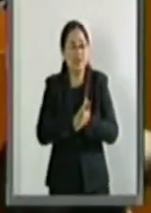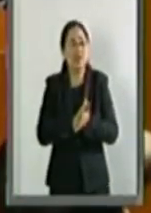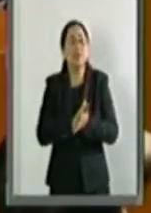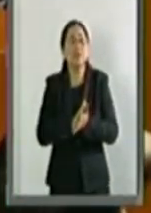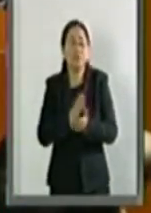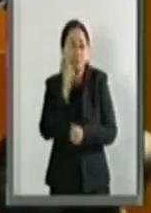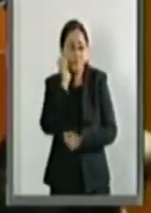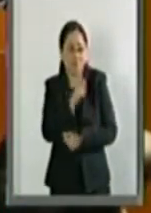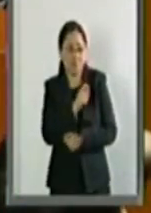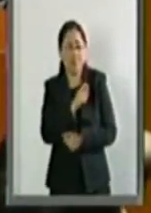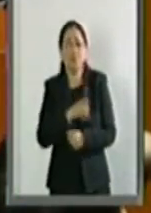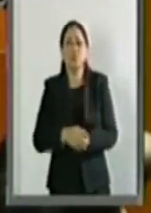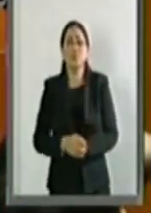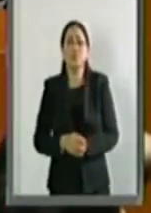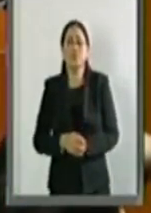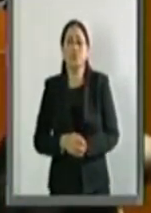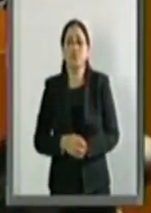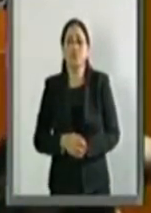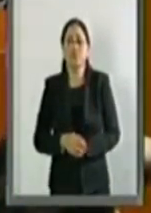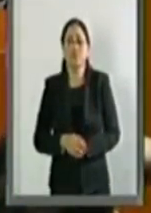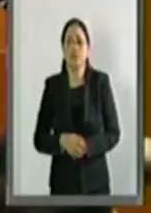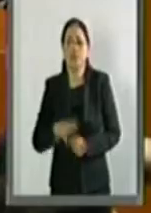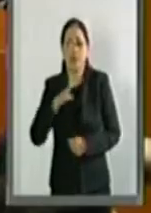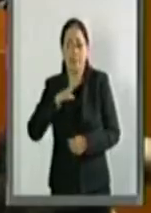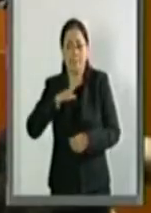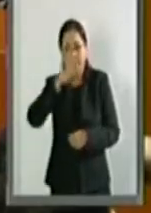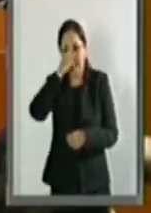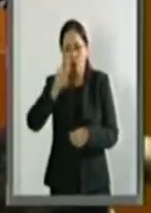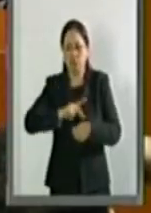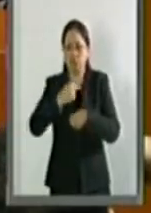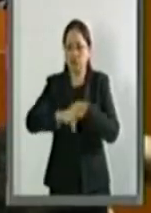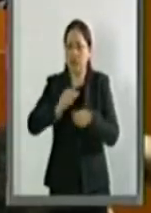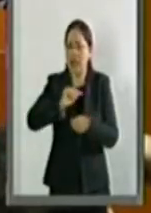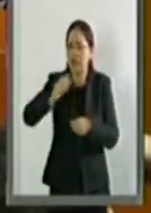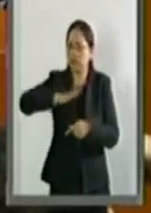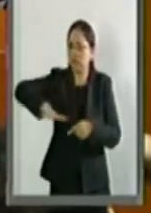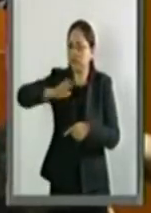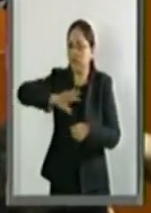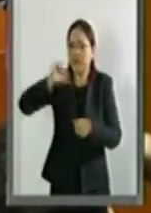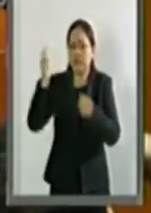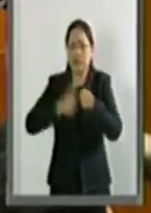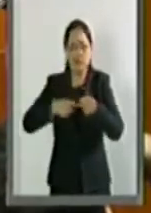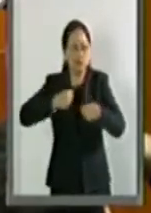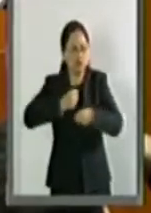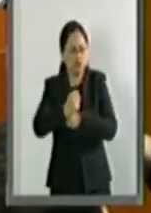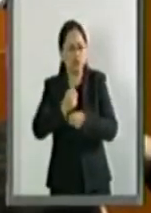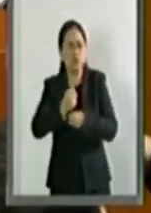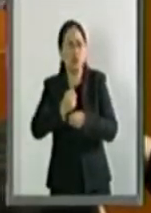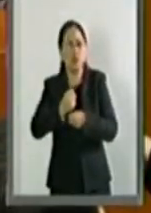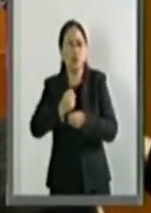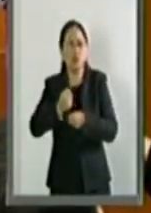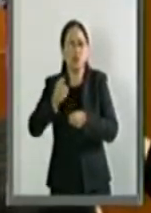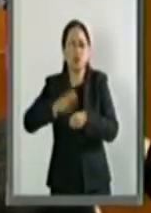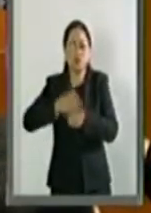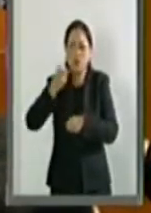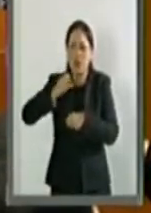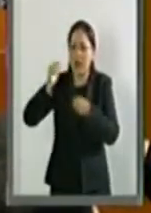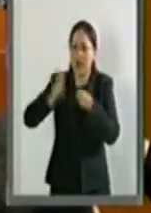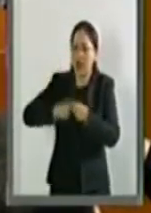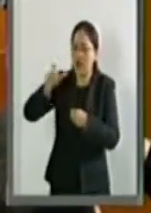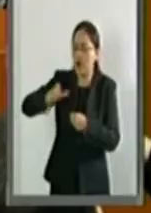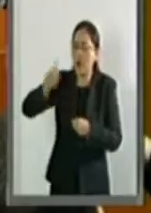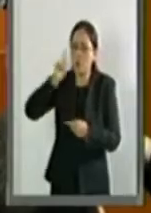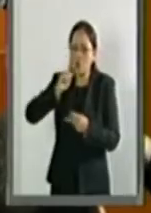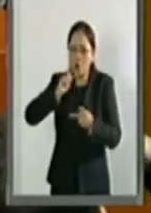lo que las hace más vulnerables a estar expuestas a la violencia por motivos de género,